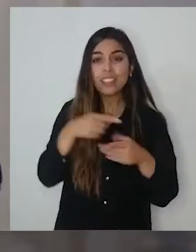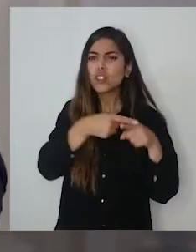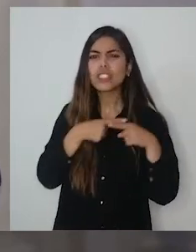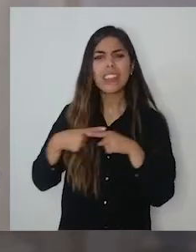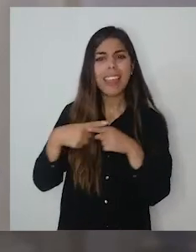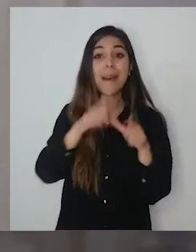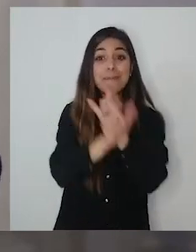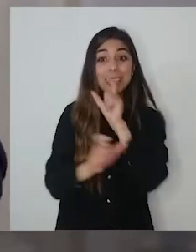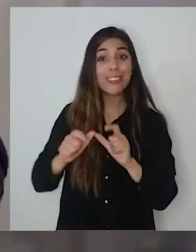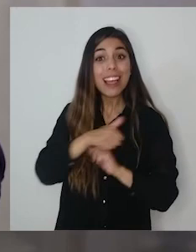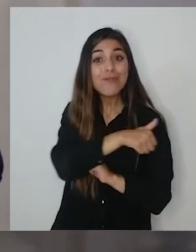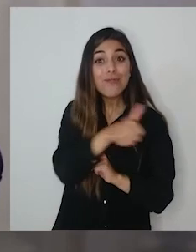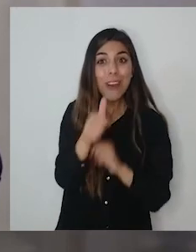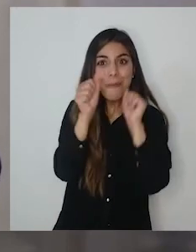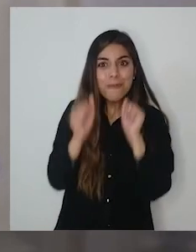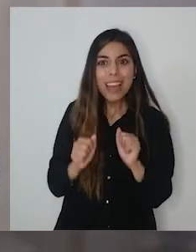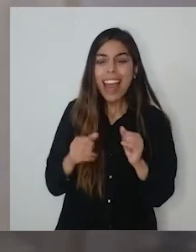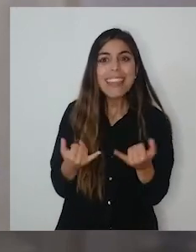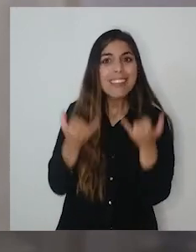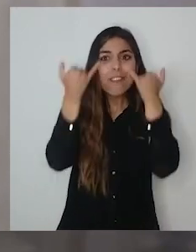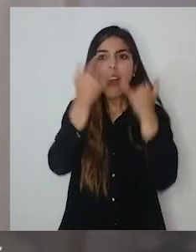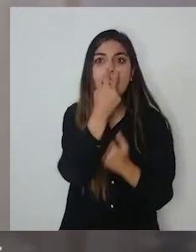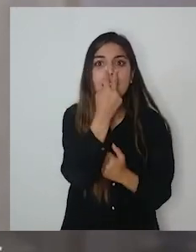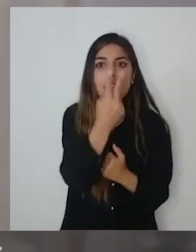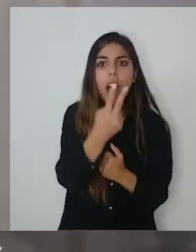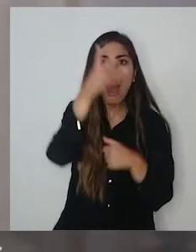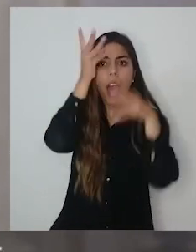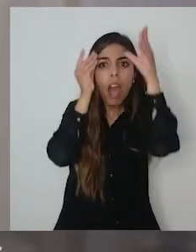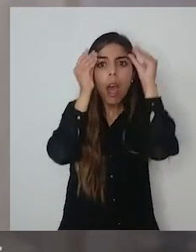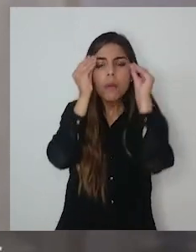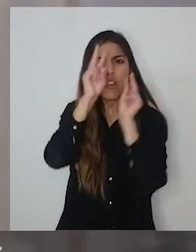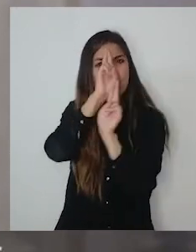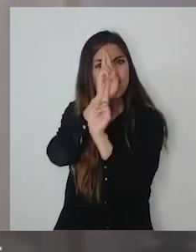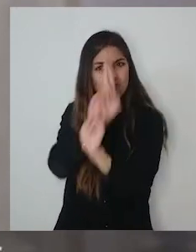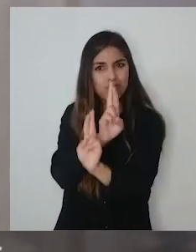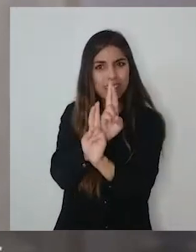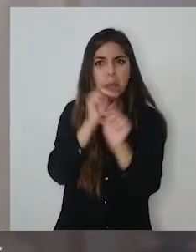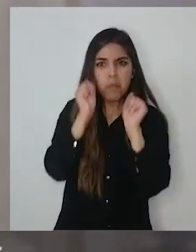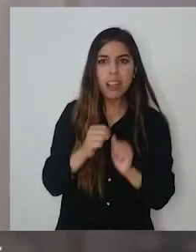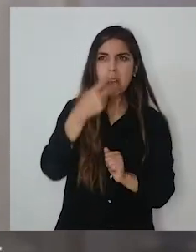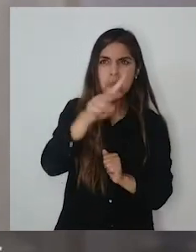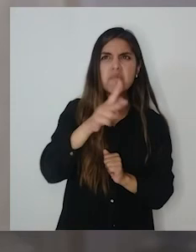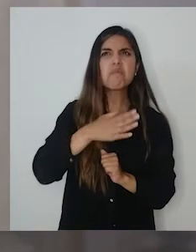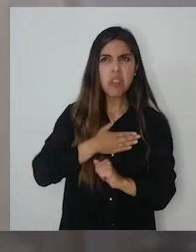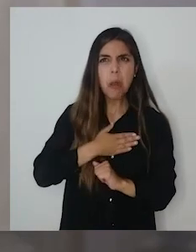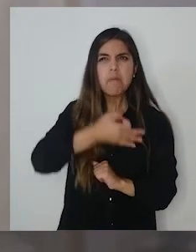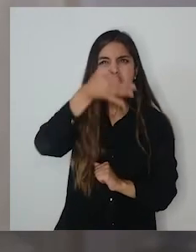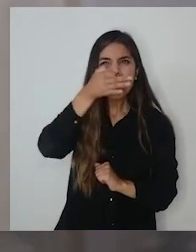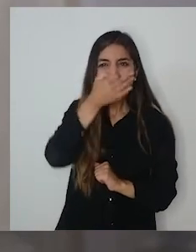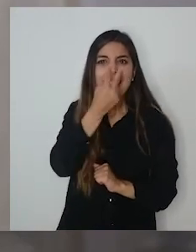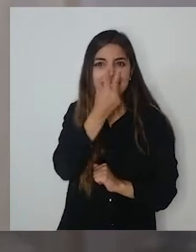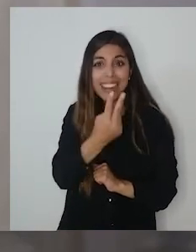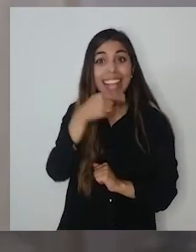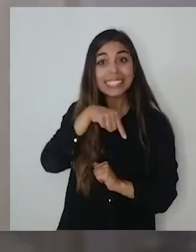la sociedad entera pueda gozar de esas piezas, pueda aprender de ellas, pueda valorarlas y pueda hacerlas propias. Eso es